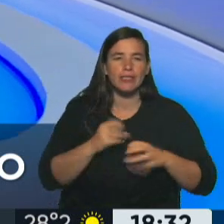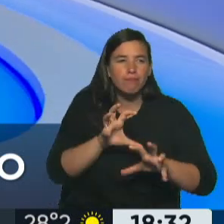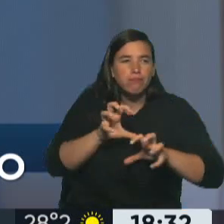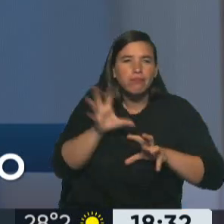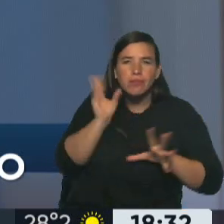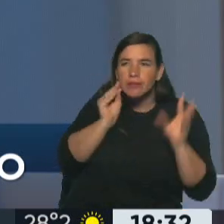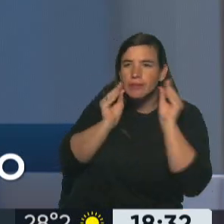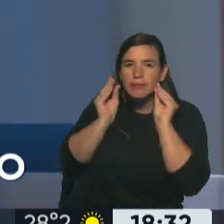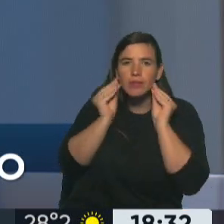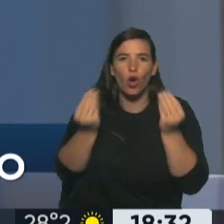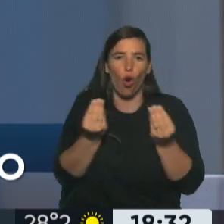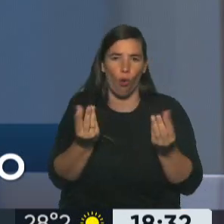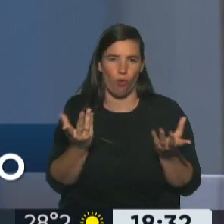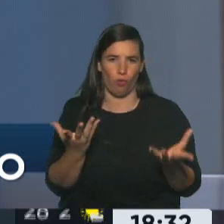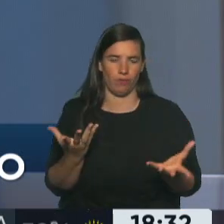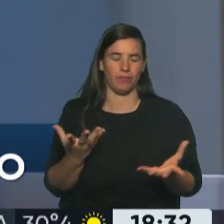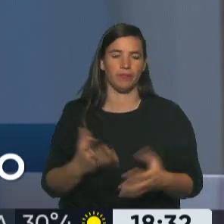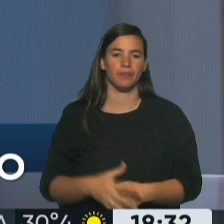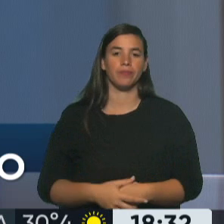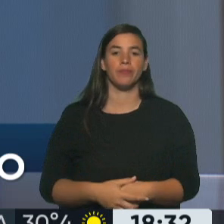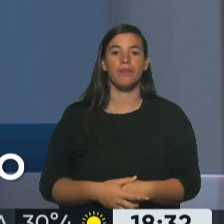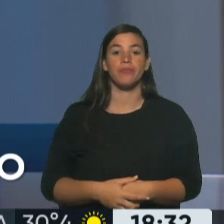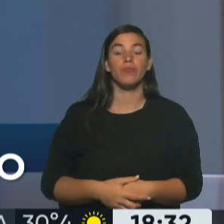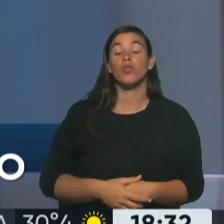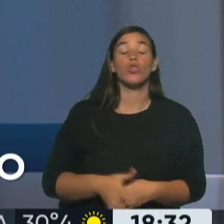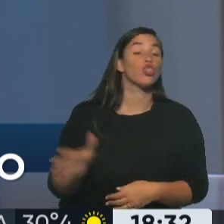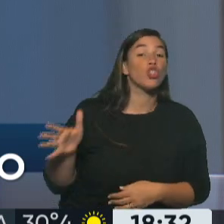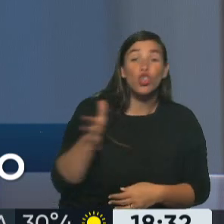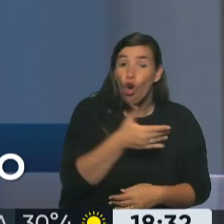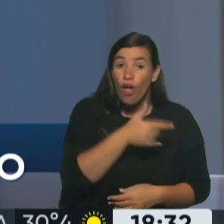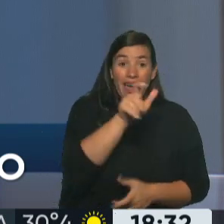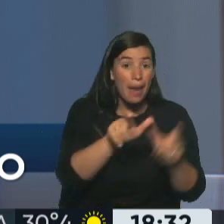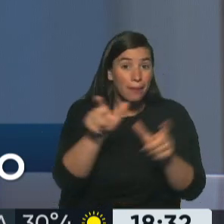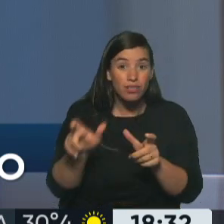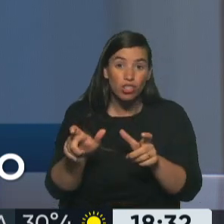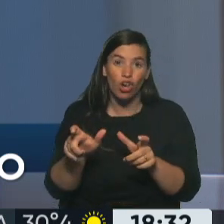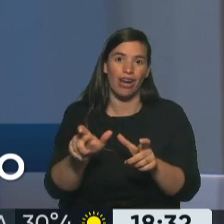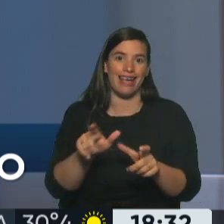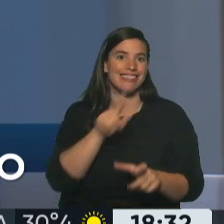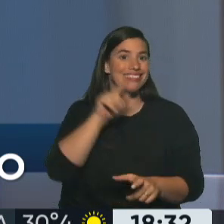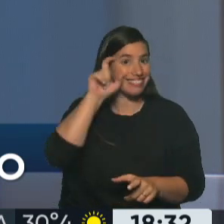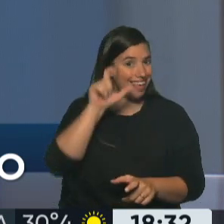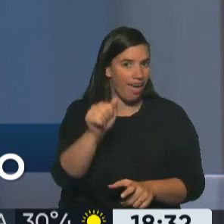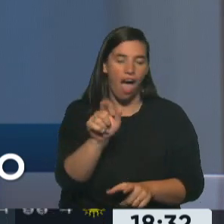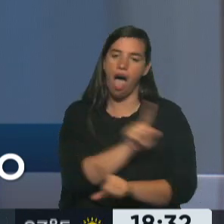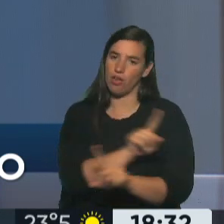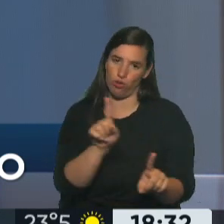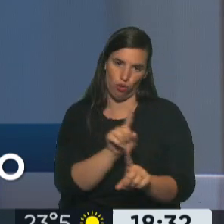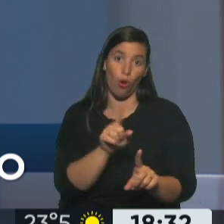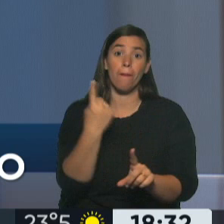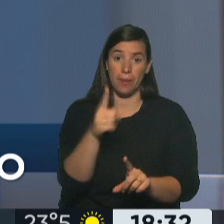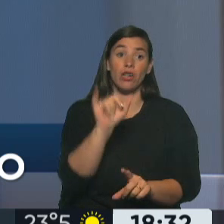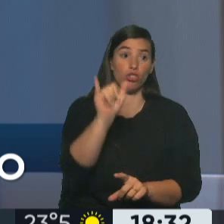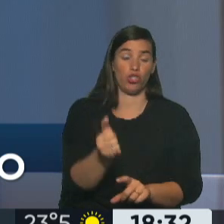Bueno, en principio decir que no todas las personas con espectro autista tienen una alteración sensorial auditiva, es un porcentaje bastante alto